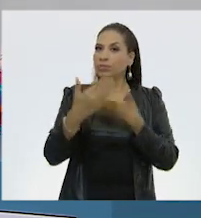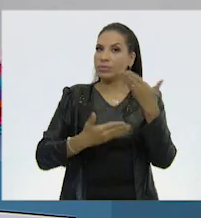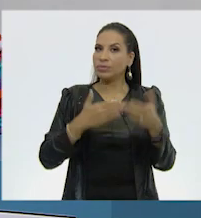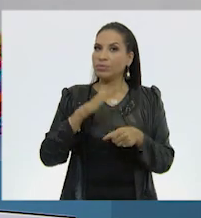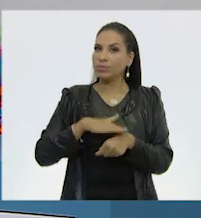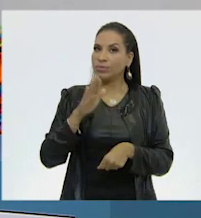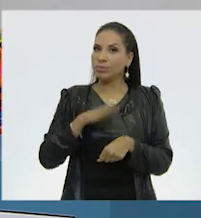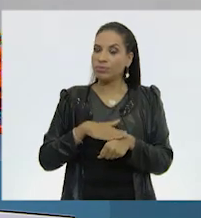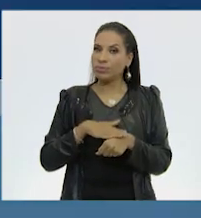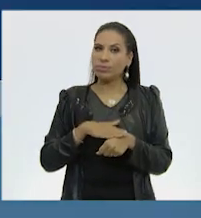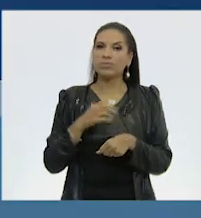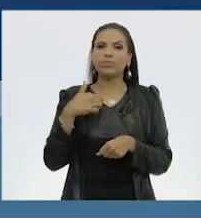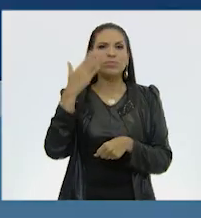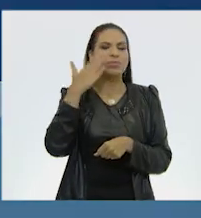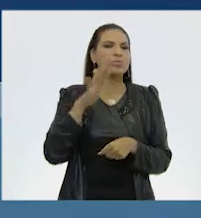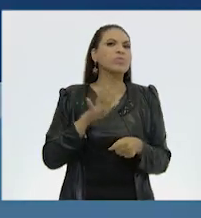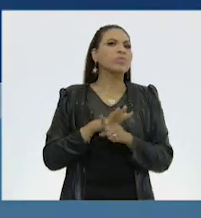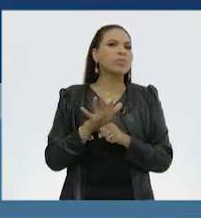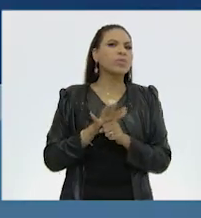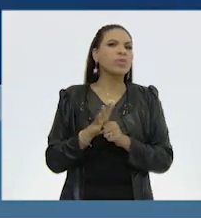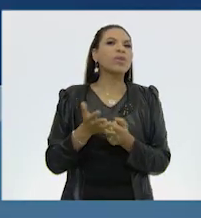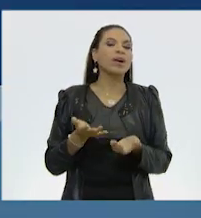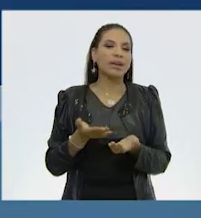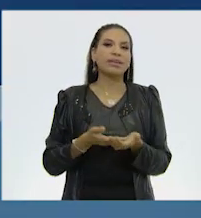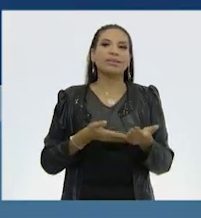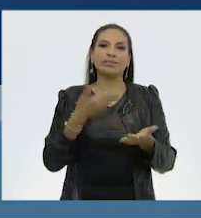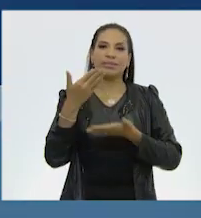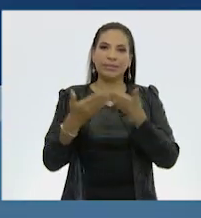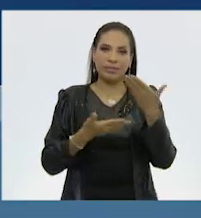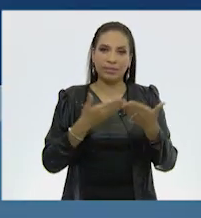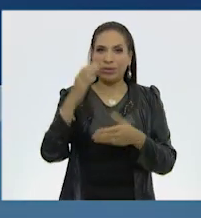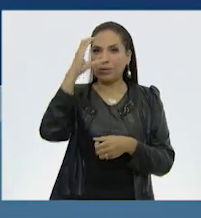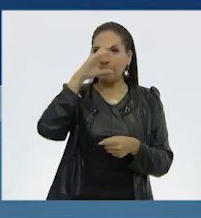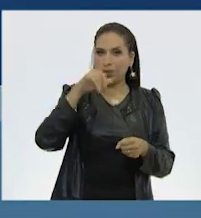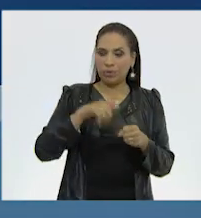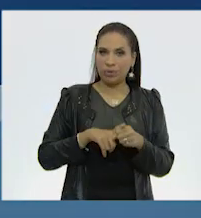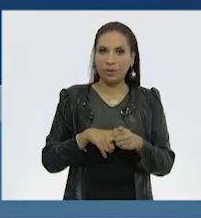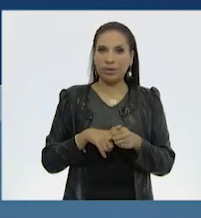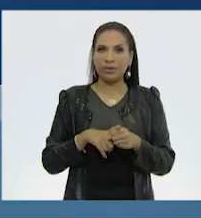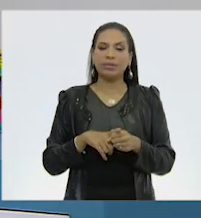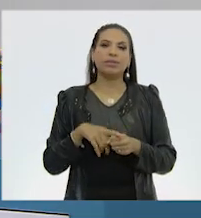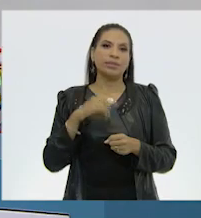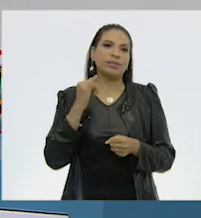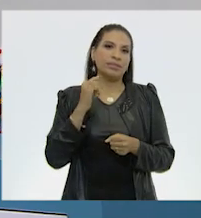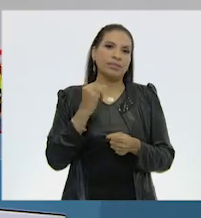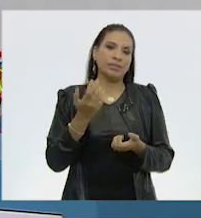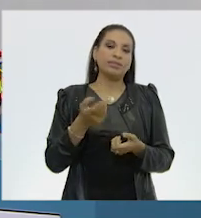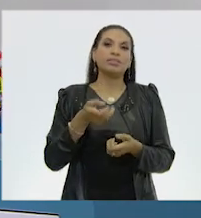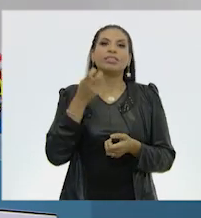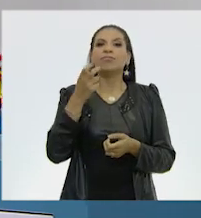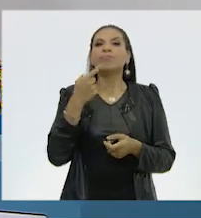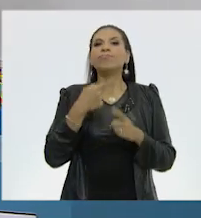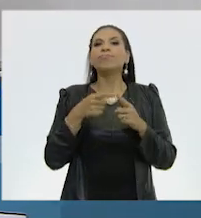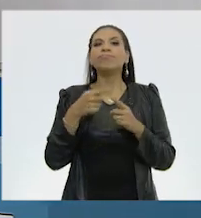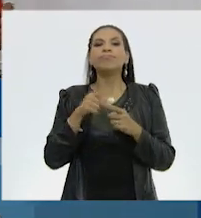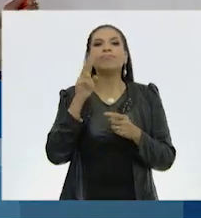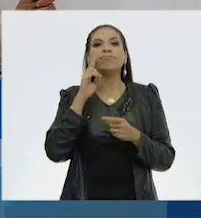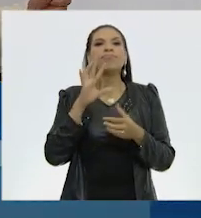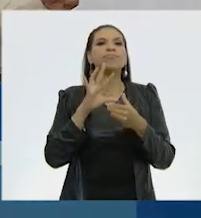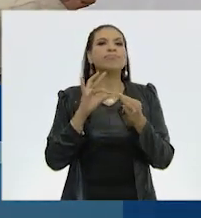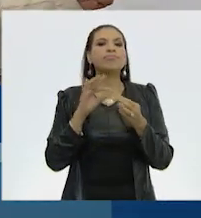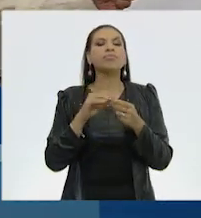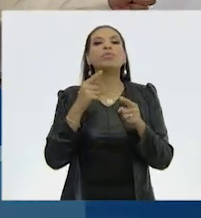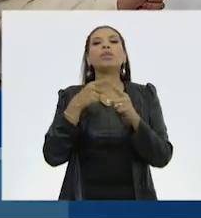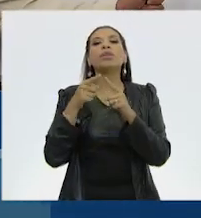más. ¡Ya sé cuál! Son los servicios culturales. Así es, Tom. Estos hacen referencia